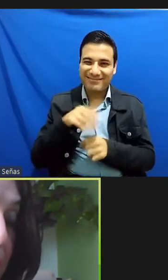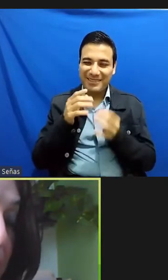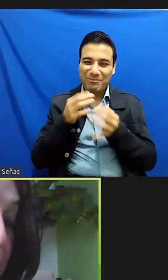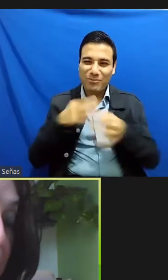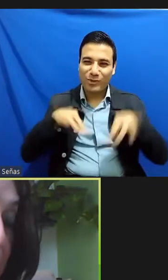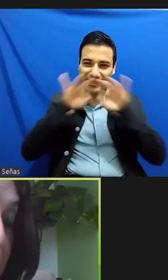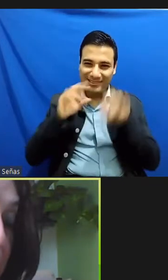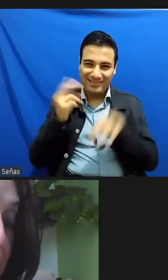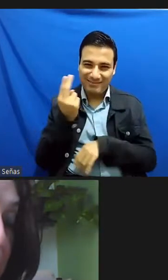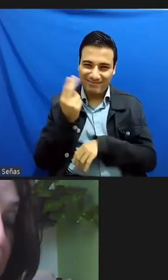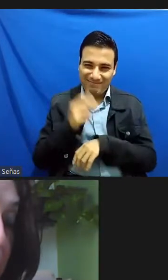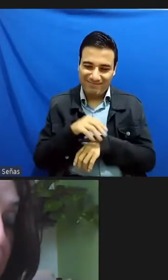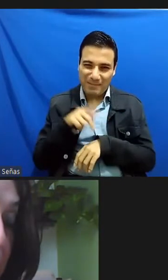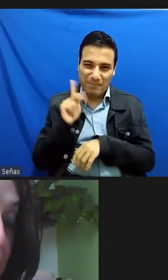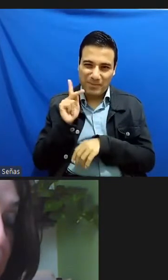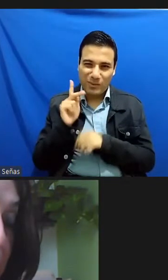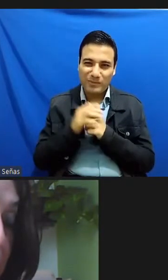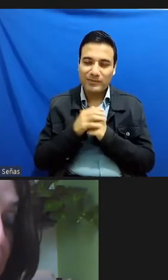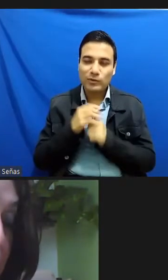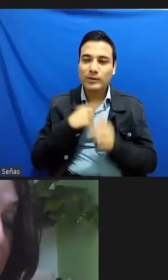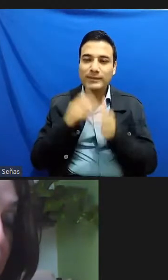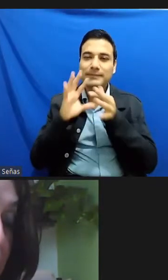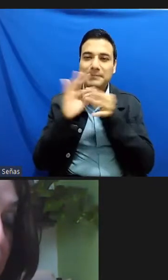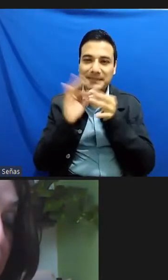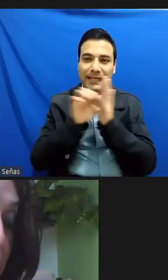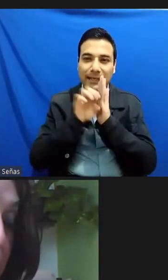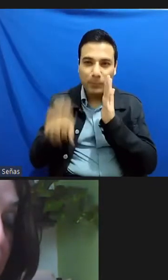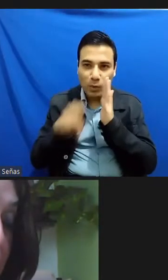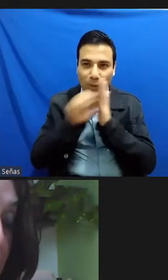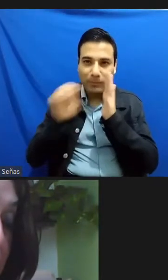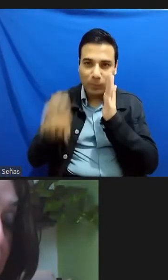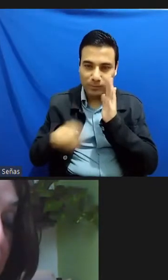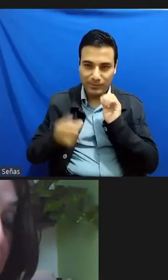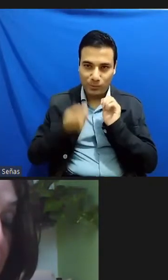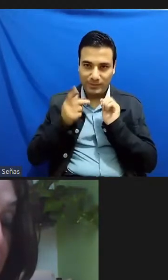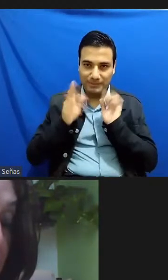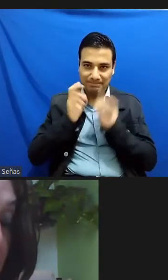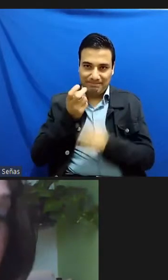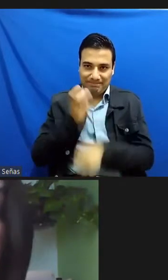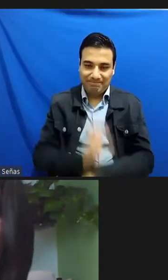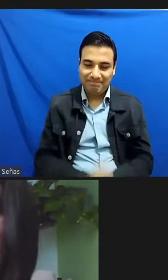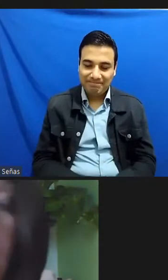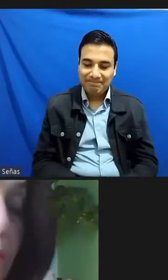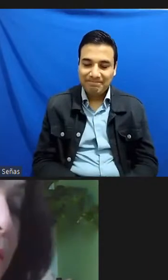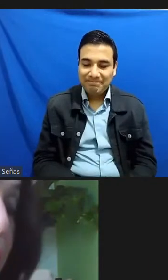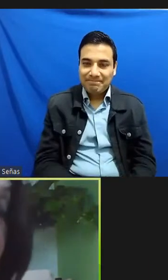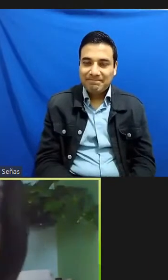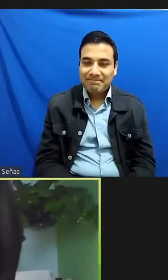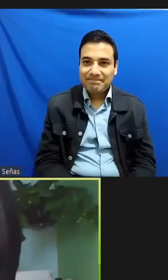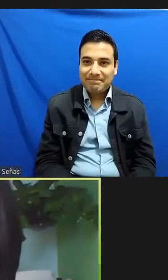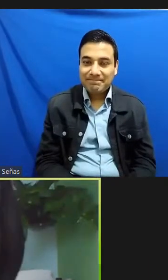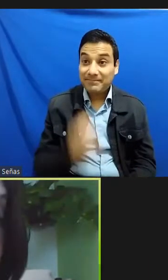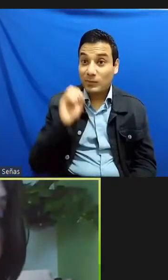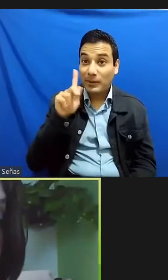describir con ejemplos lo que me están preguntando ok bueno aquí otra pregunta